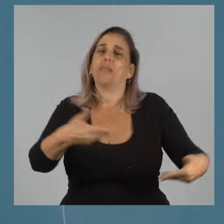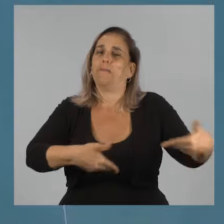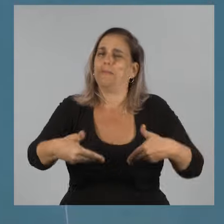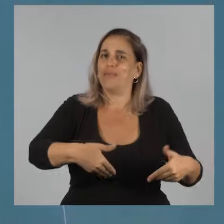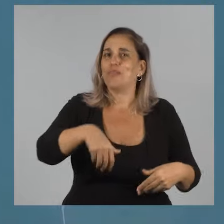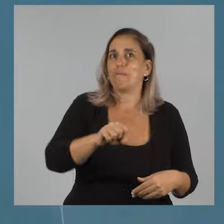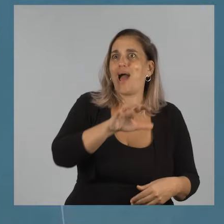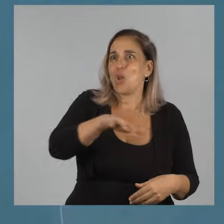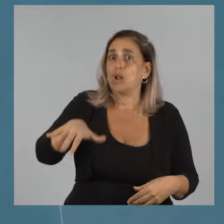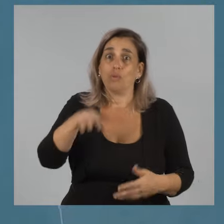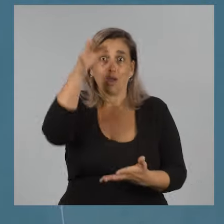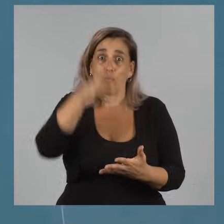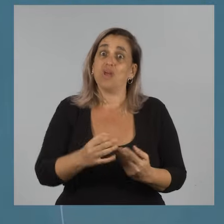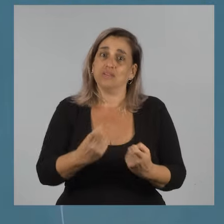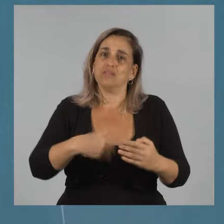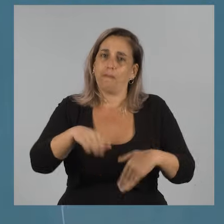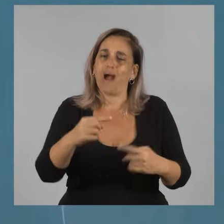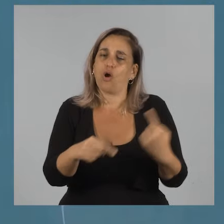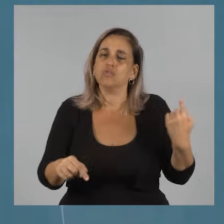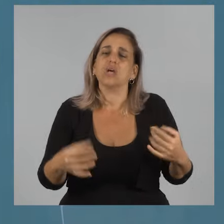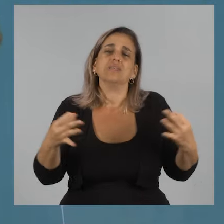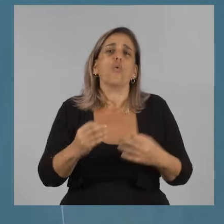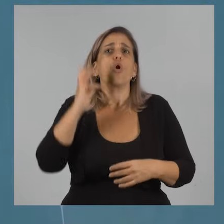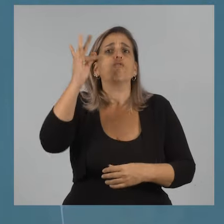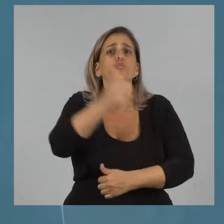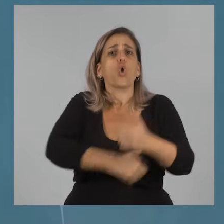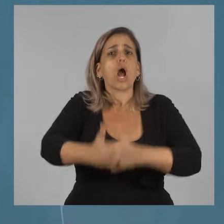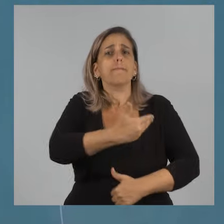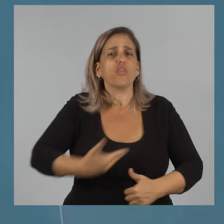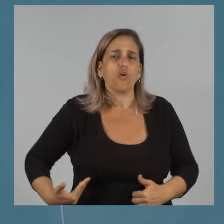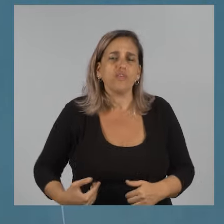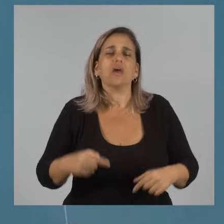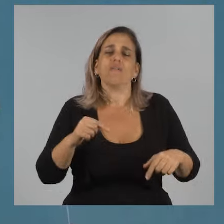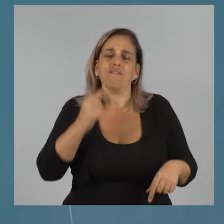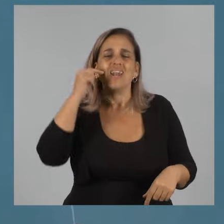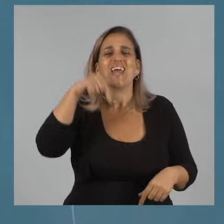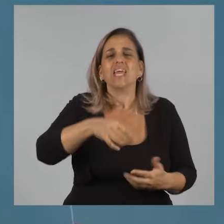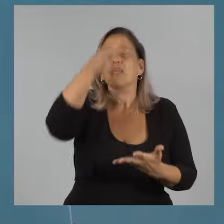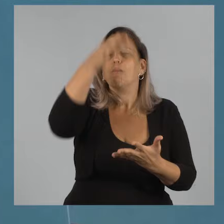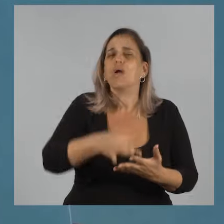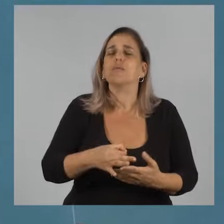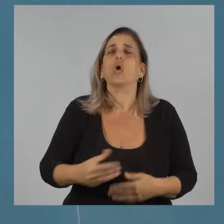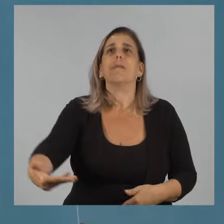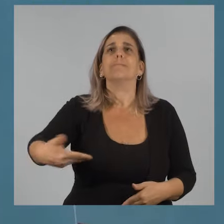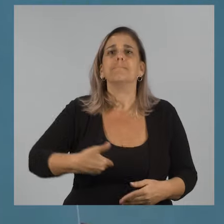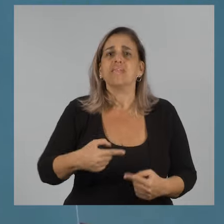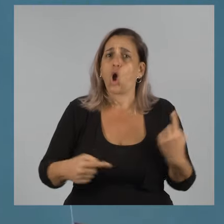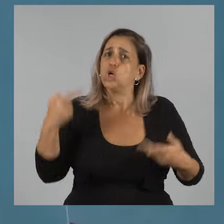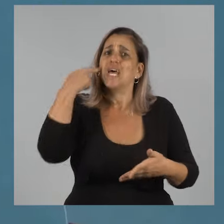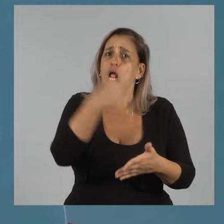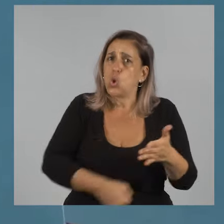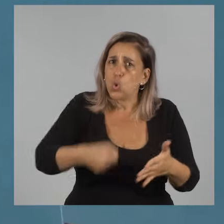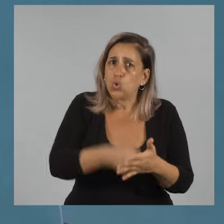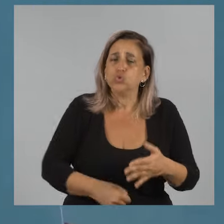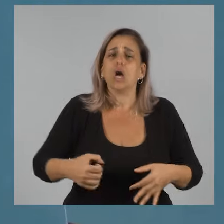estar pidiendo más. Esta comunidad merece más. Y estoy seguro que quien le toque estar en el gobierno va a entender que Curtina pidió, Curtina